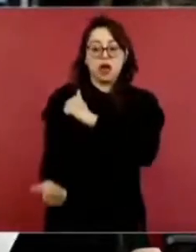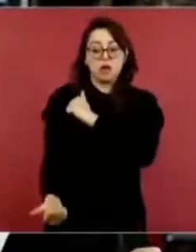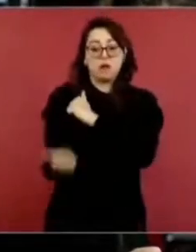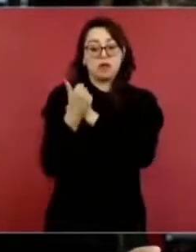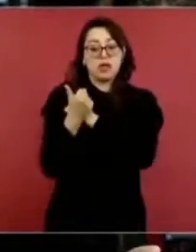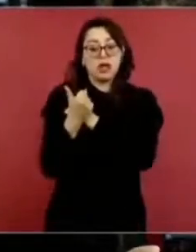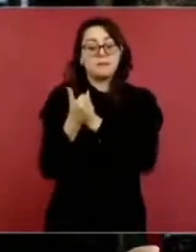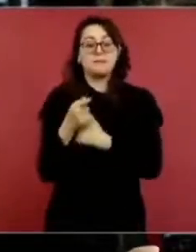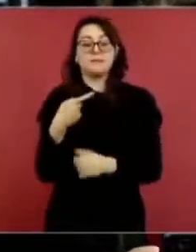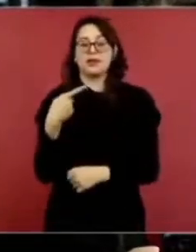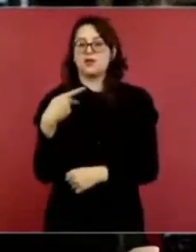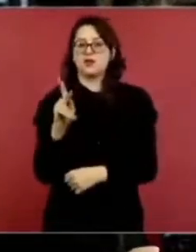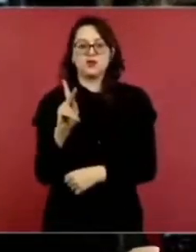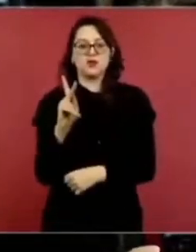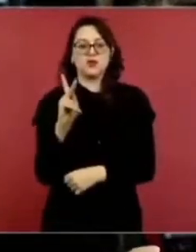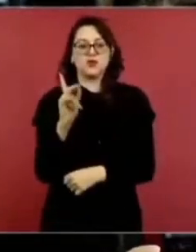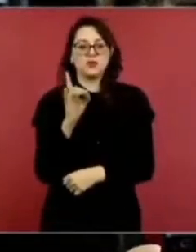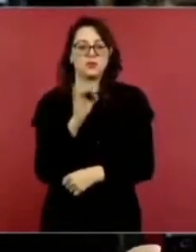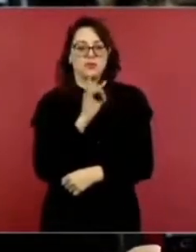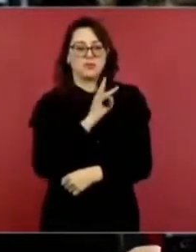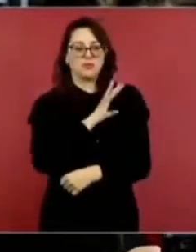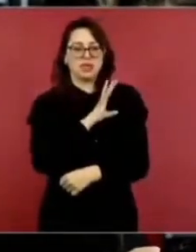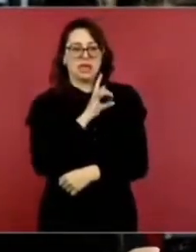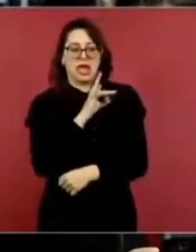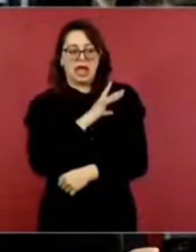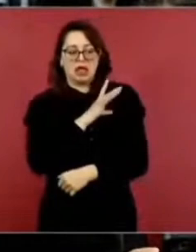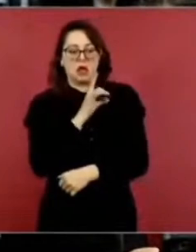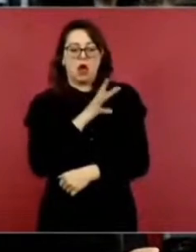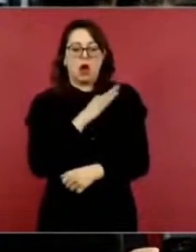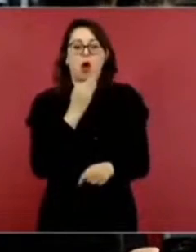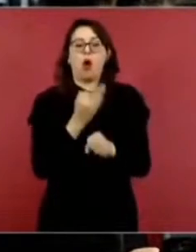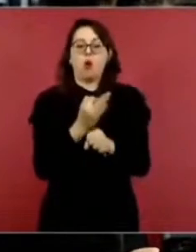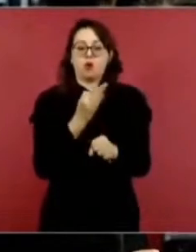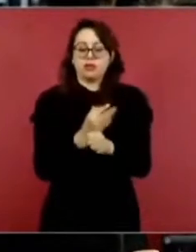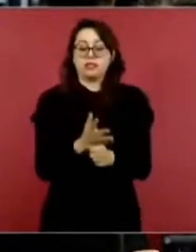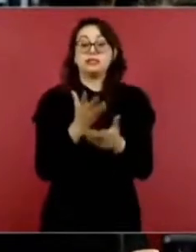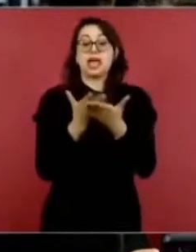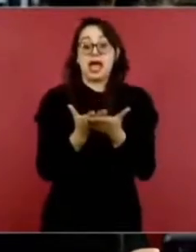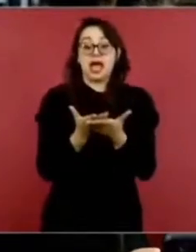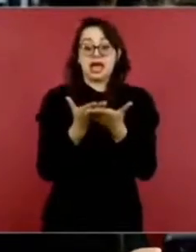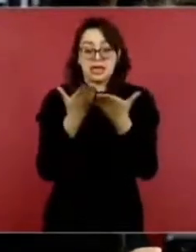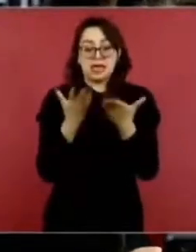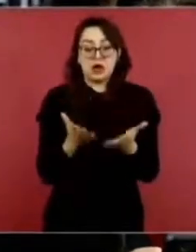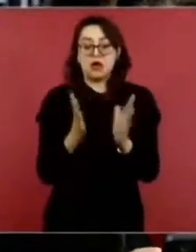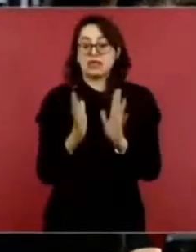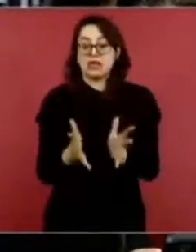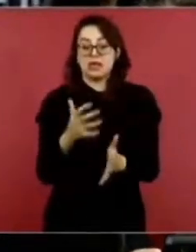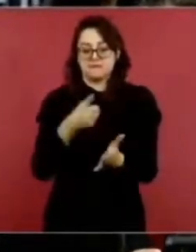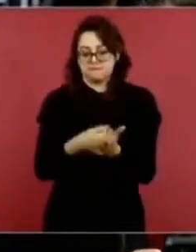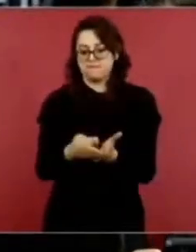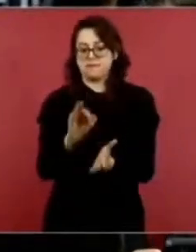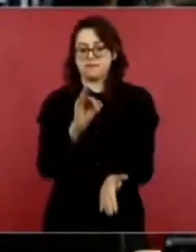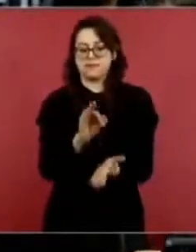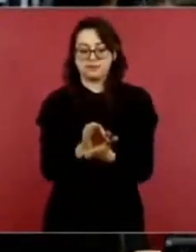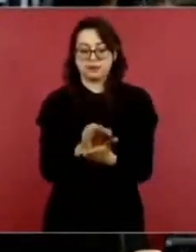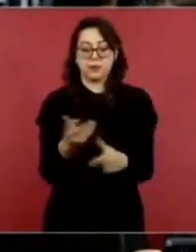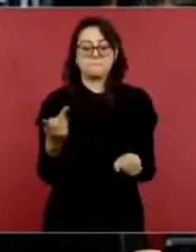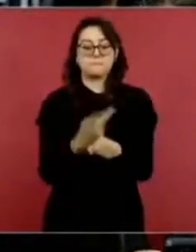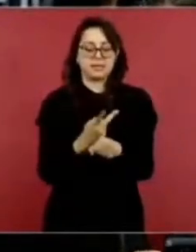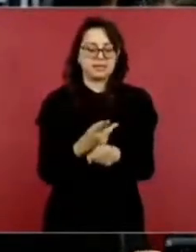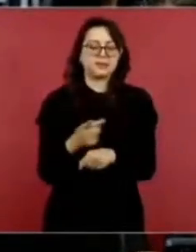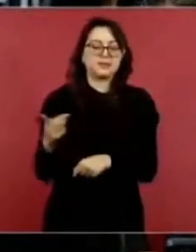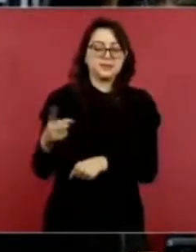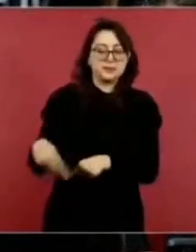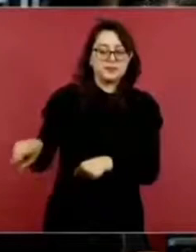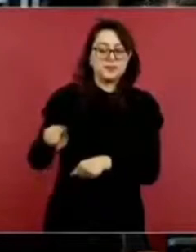Obviamente esta cooperativa de Excelsior pues se vino abajo en el gobierno de Fox, con Calderón no los recibieron,